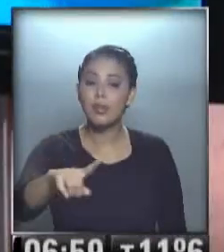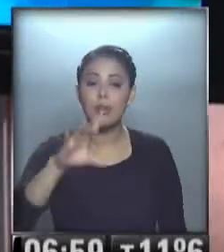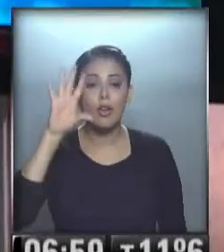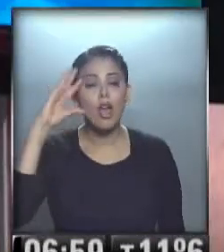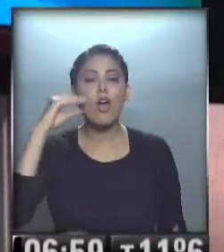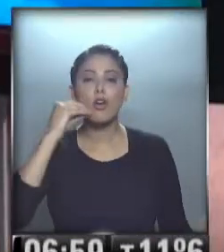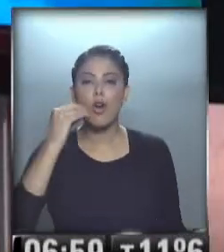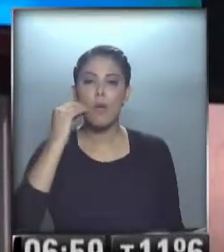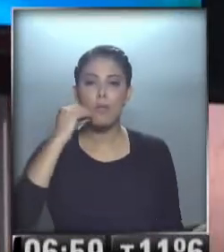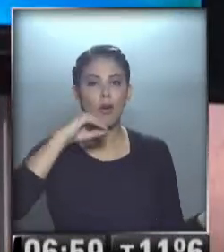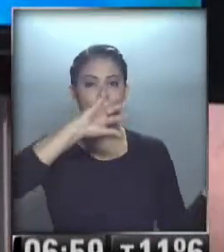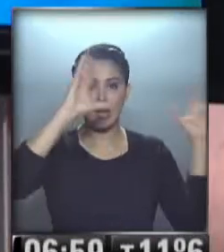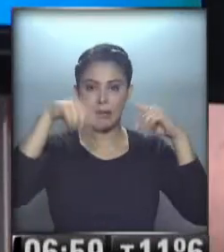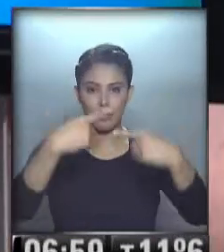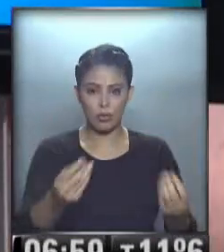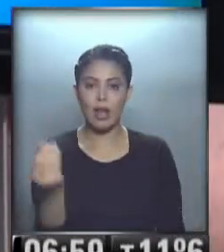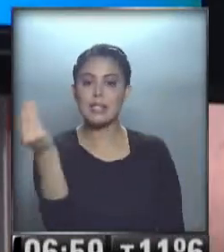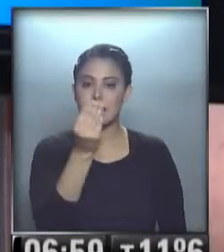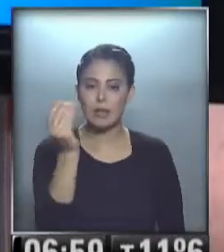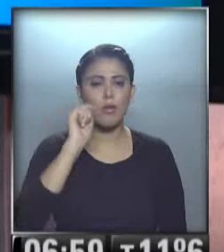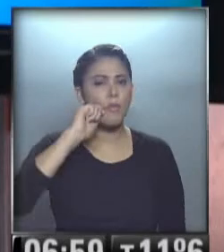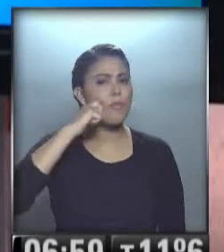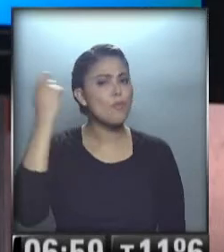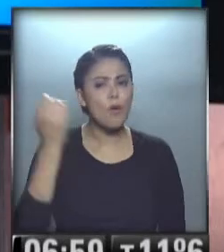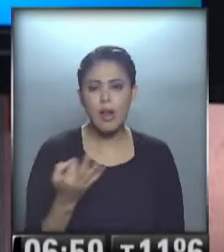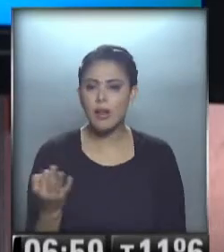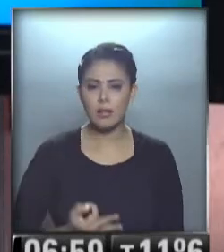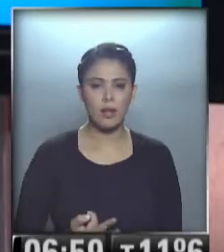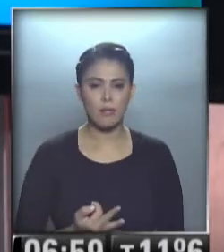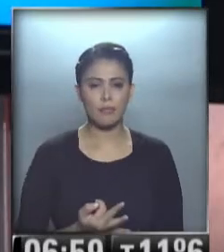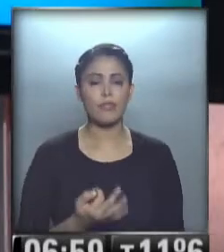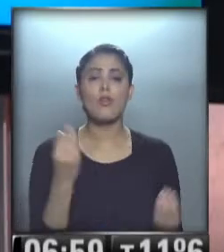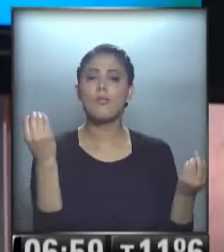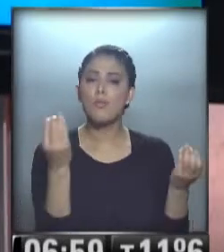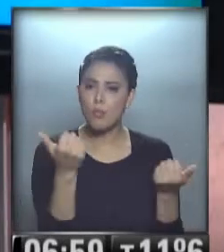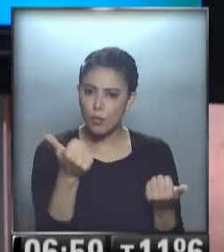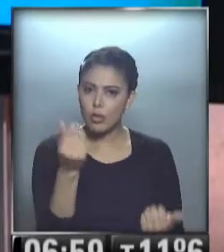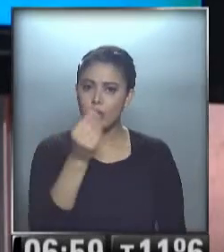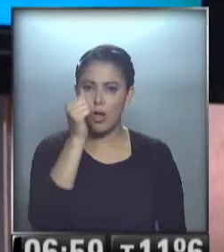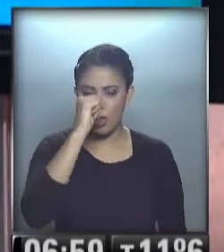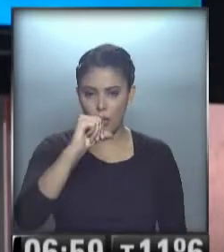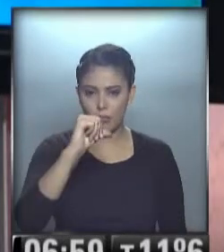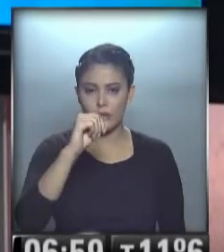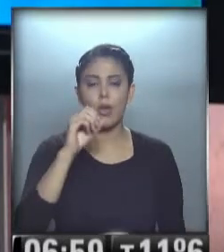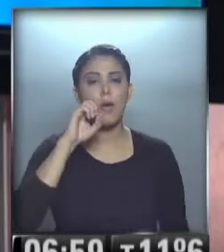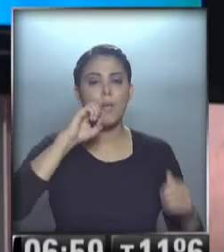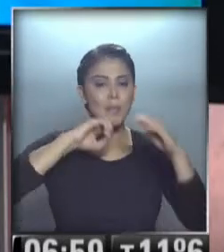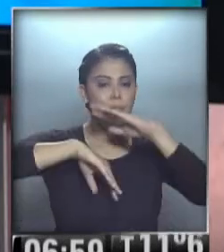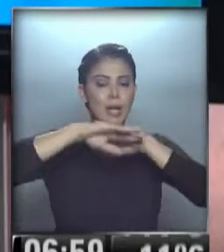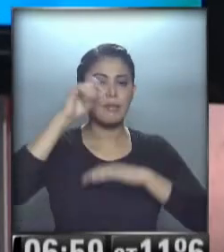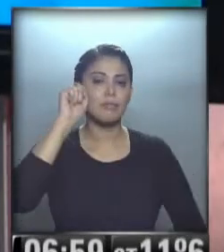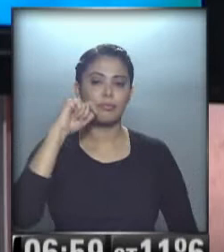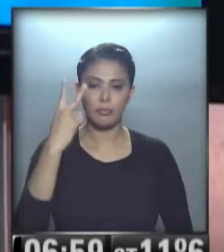el pronóstico extendido. El sábado. ¡Qué lindo, qué lindo! Un buen fin de semana al aire libre. 32 el sábado.